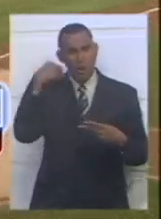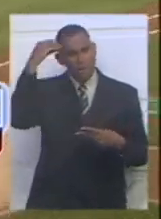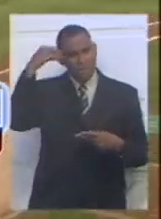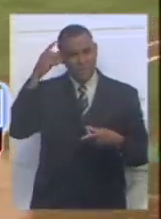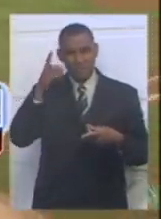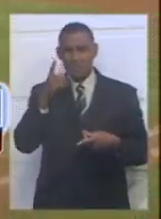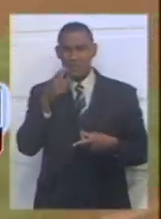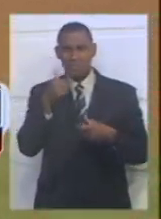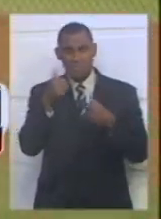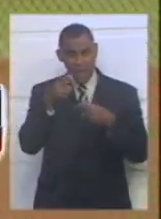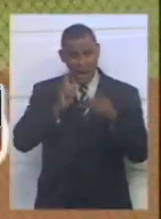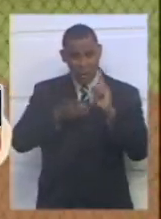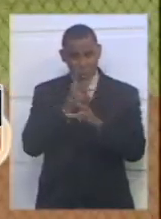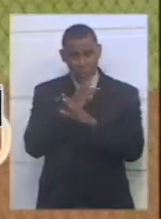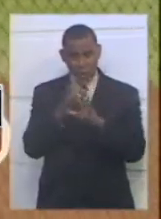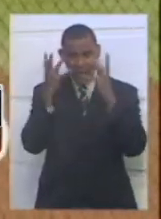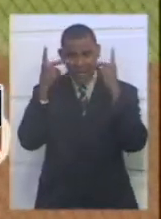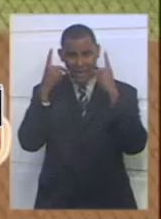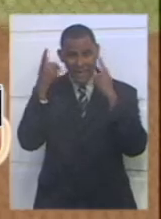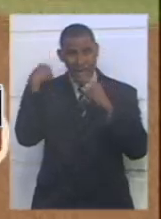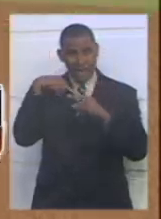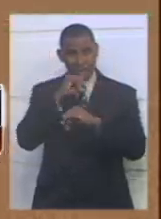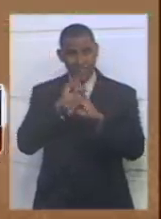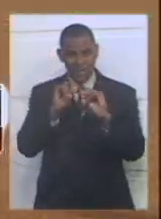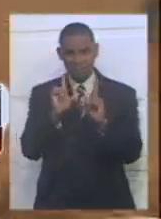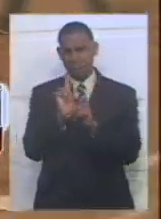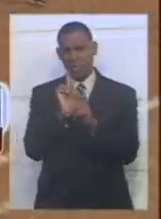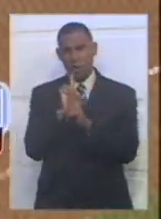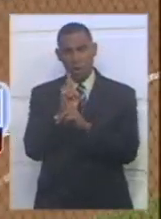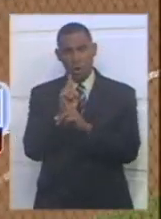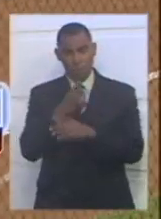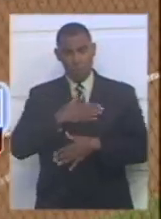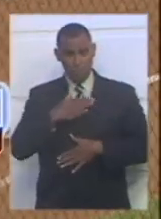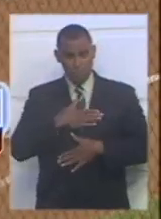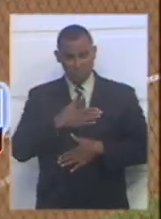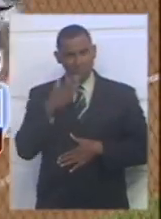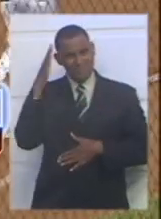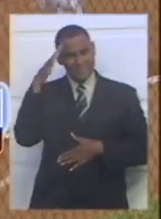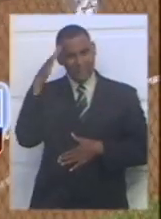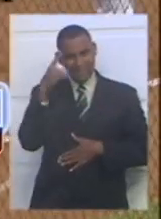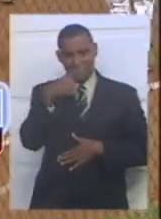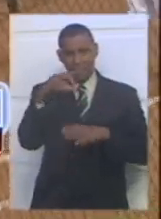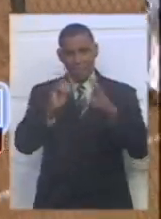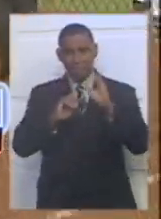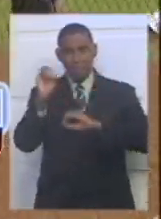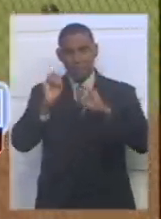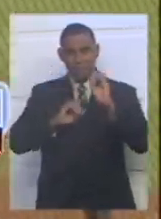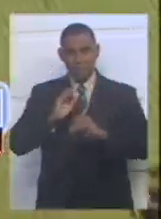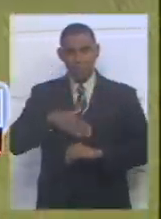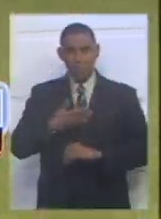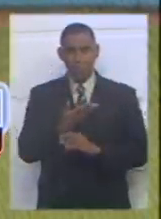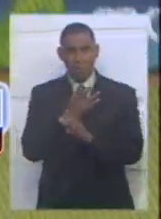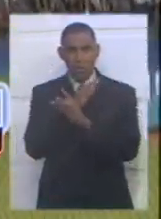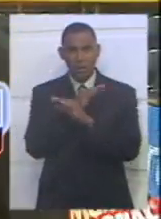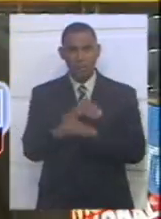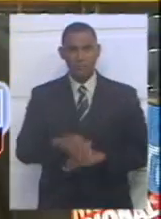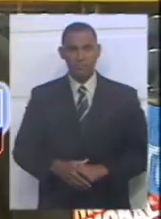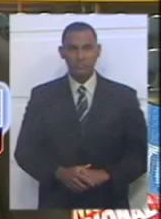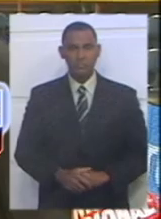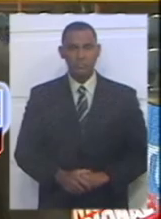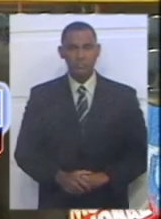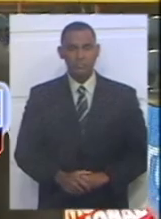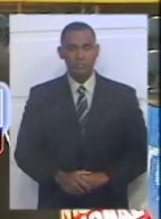pese a no estar viendo acción con el Caracas en los últimos partidos, se encuentra preparado para cualquier oportunidad que le brinde el manager.